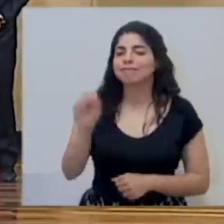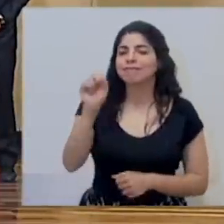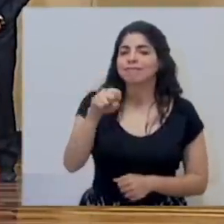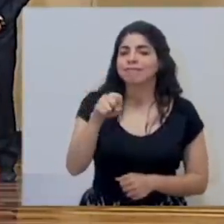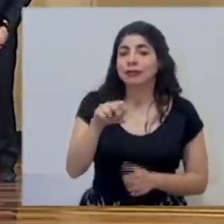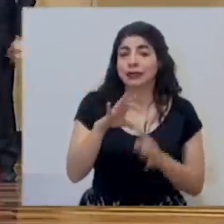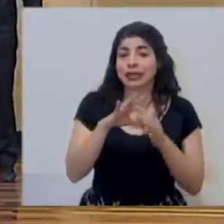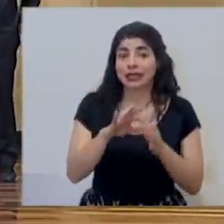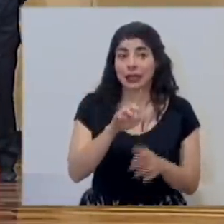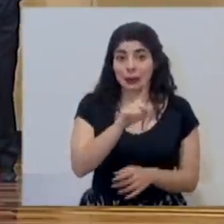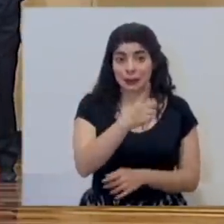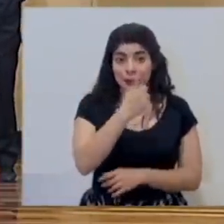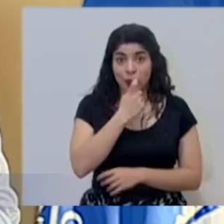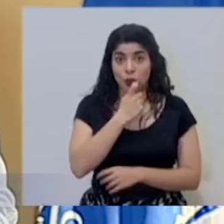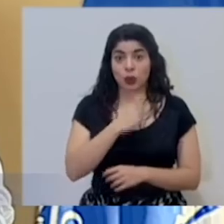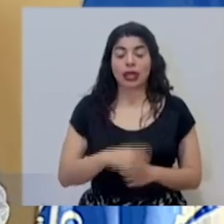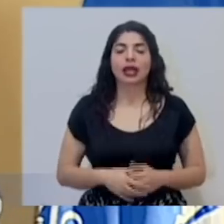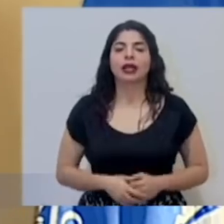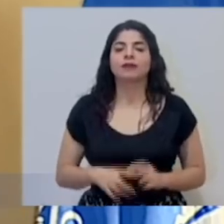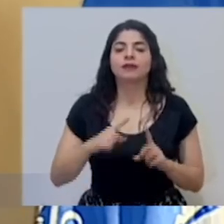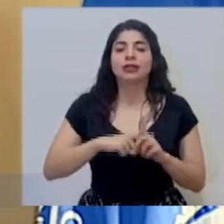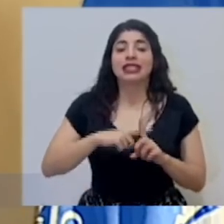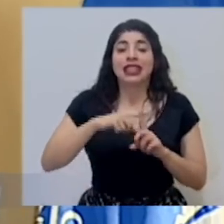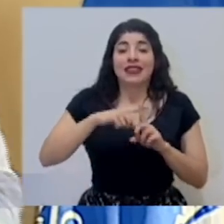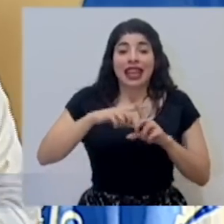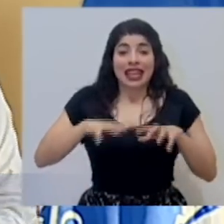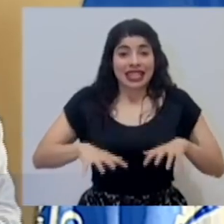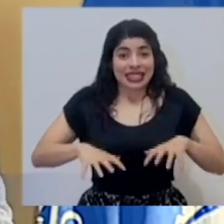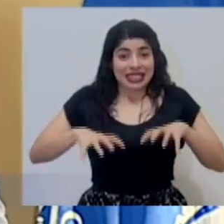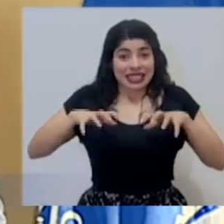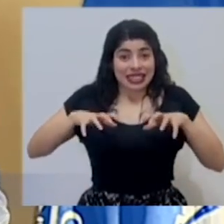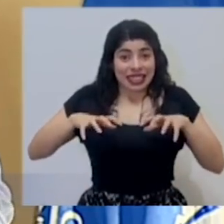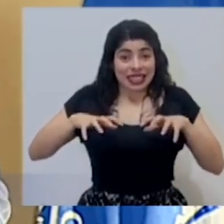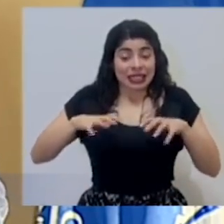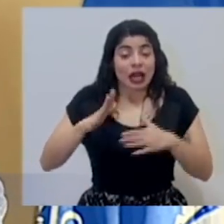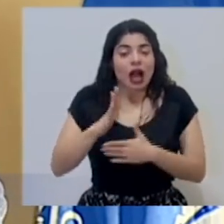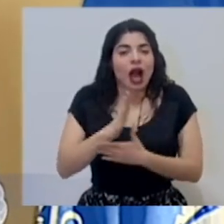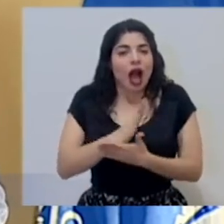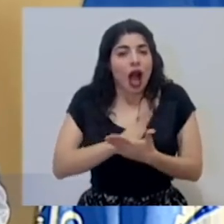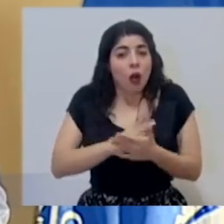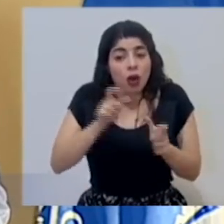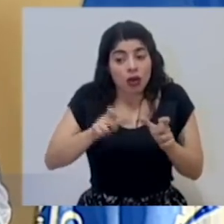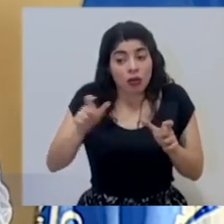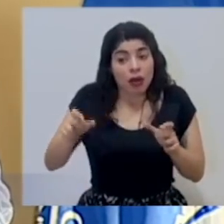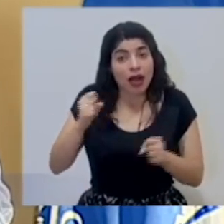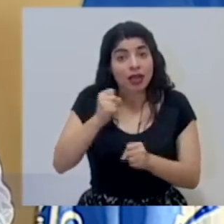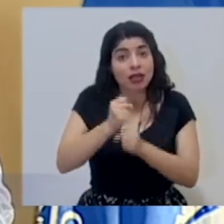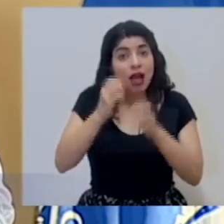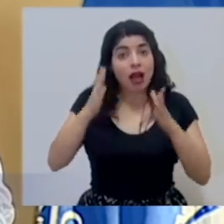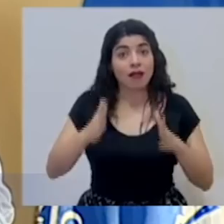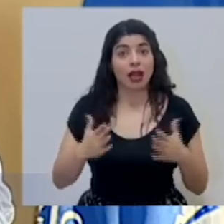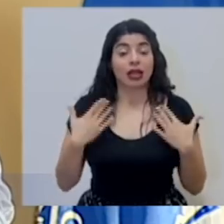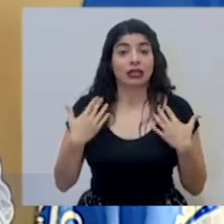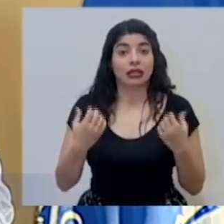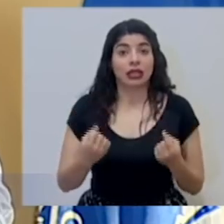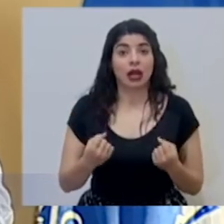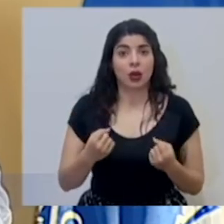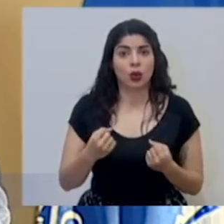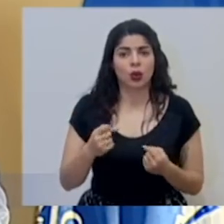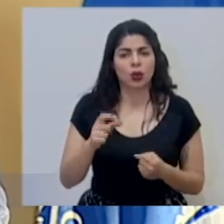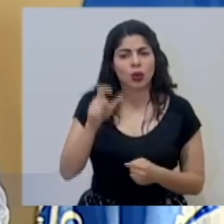Con respecto a su pregunta, el nivel de estrés, a pesar de que el personal de salud es personal